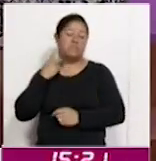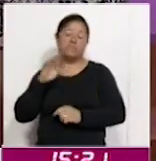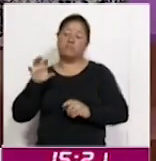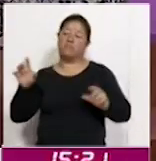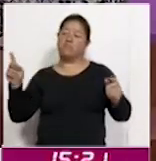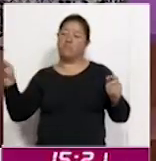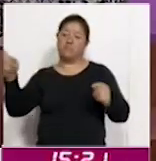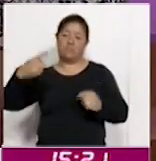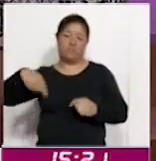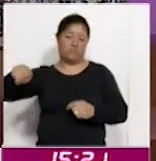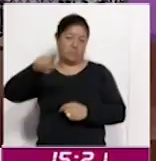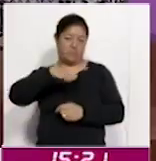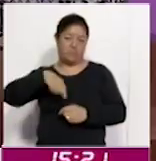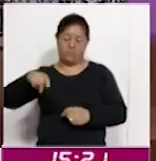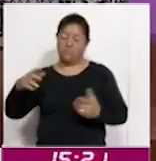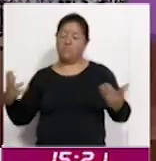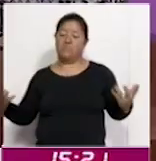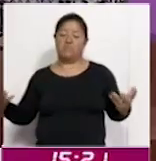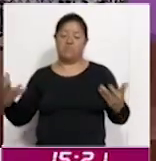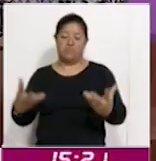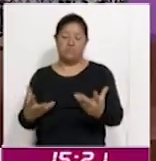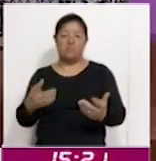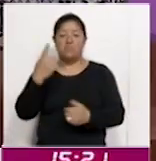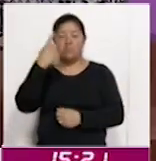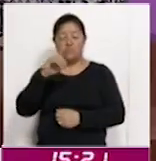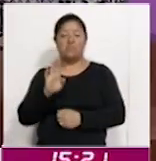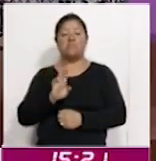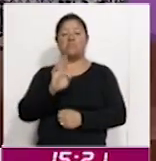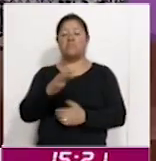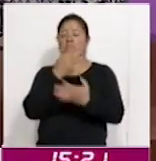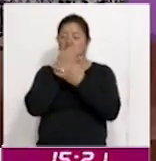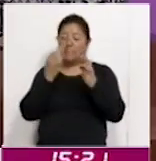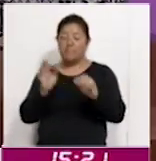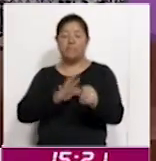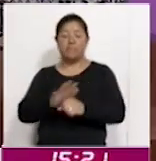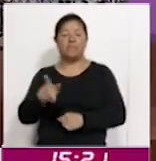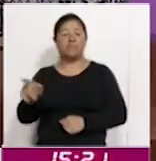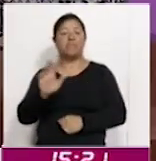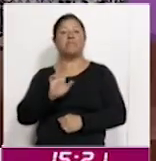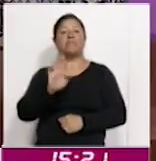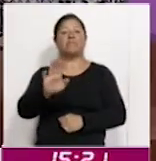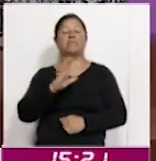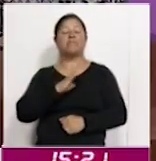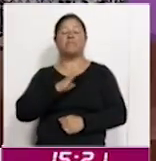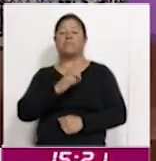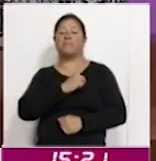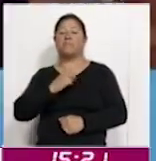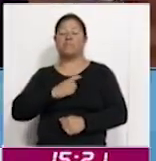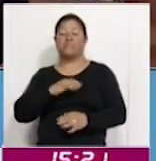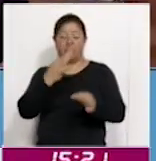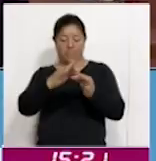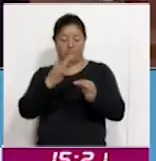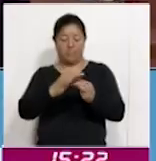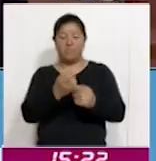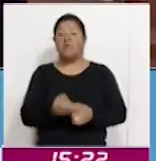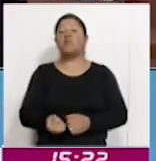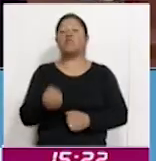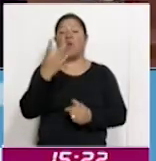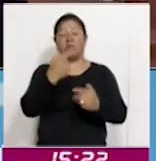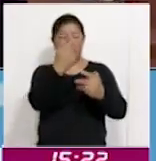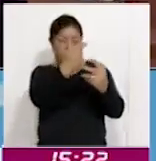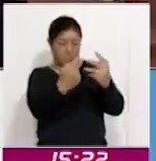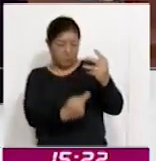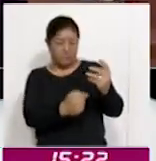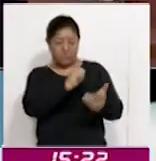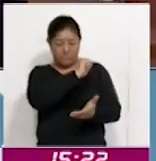visualizar cuál es el escenario al que vamos a llegar el día miércoles. El día miércoles, por mandato legal, tenemos que realizar el cómputo definitivo de cada una de las